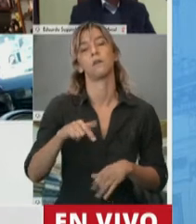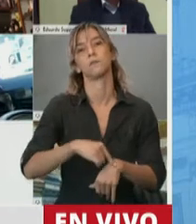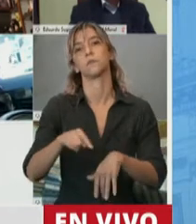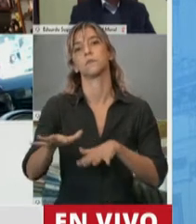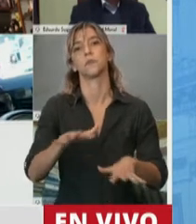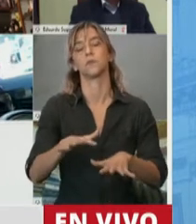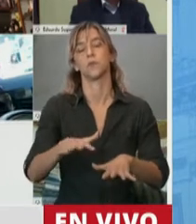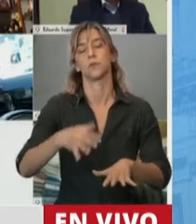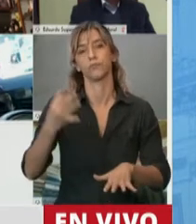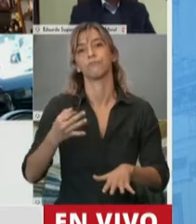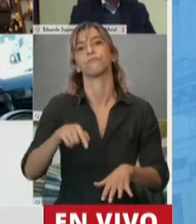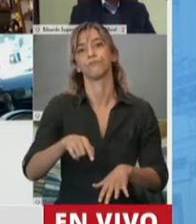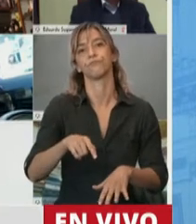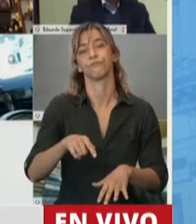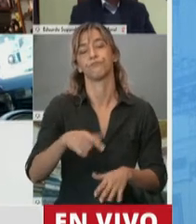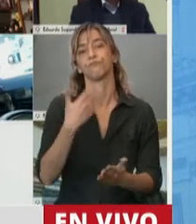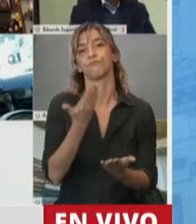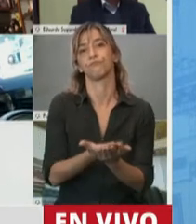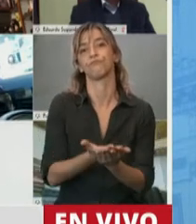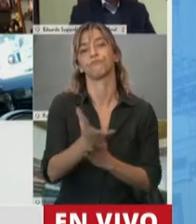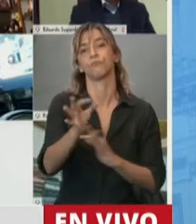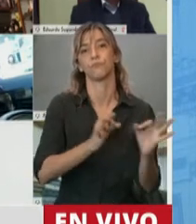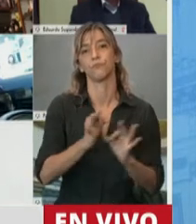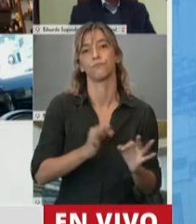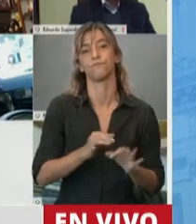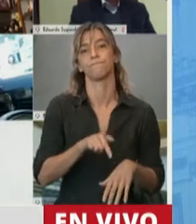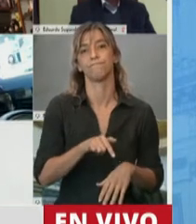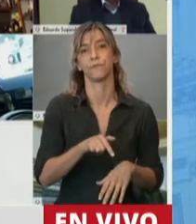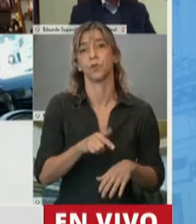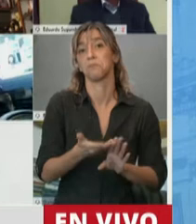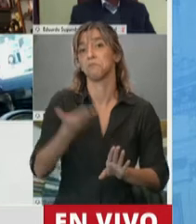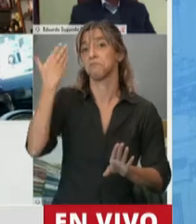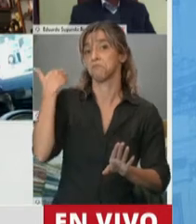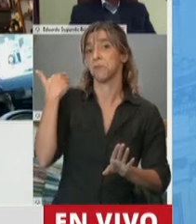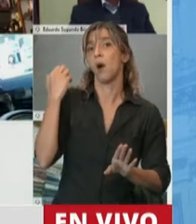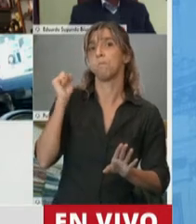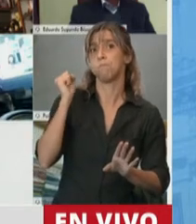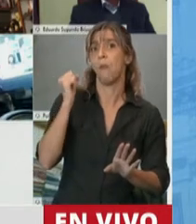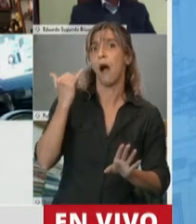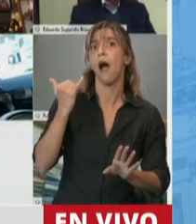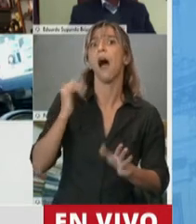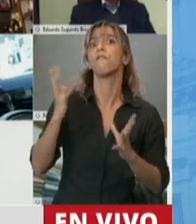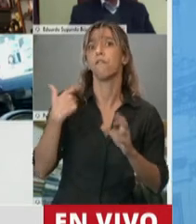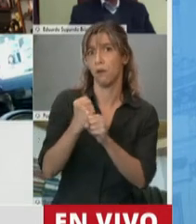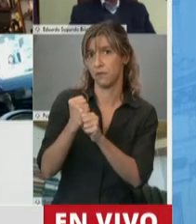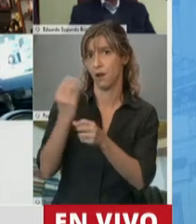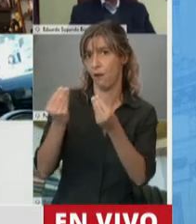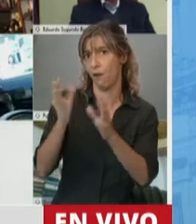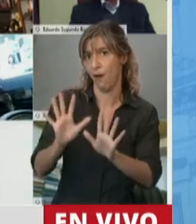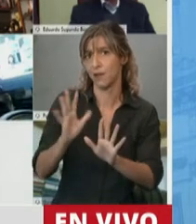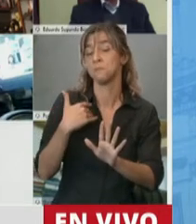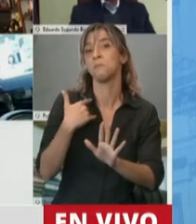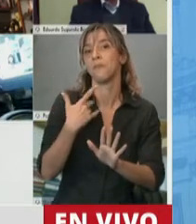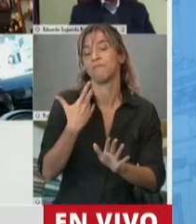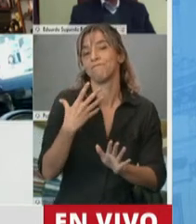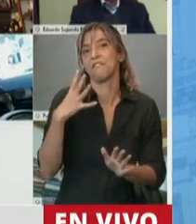desde el Congreso de la Nación a una modalidad que no tenía regulación específica, pero que no por ello estaba desregulada, ya que el trabajo en sus